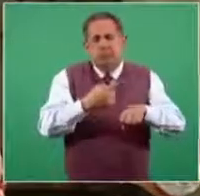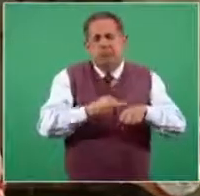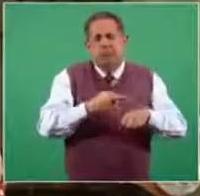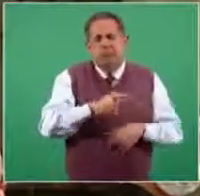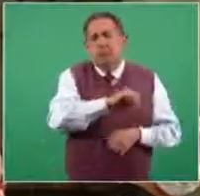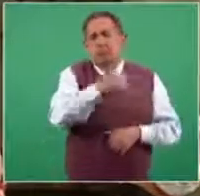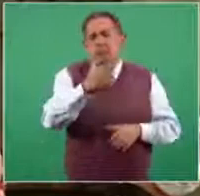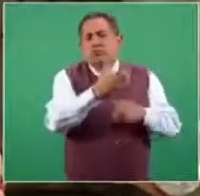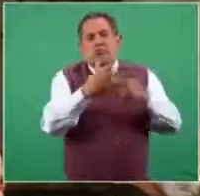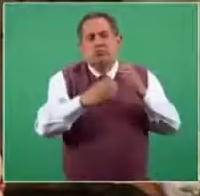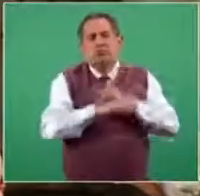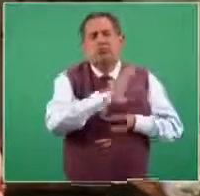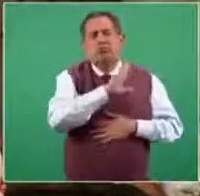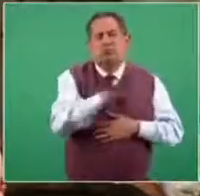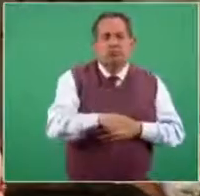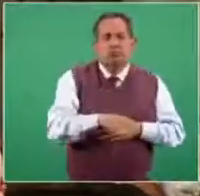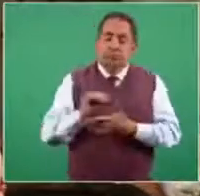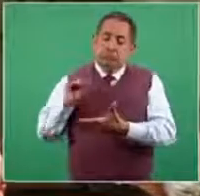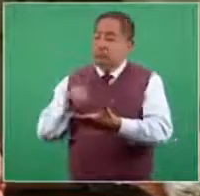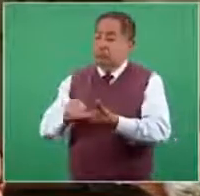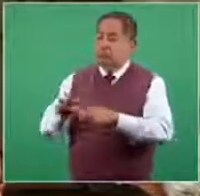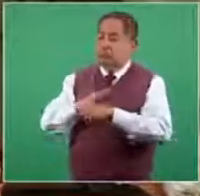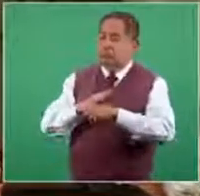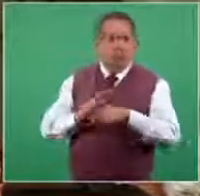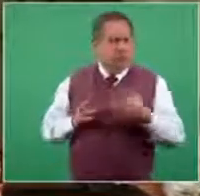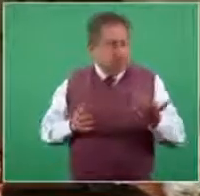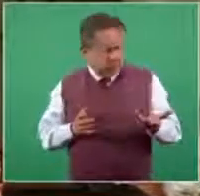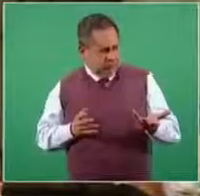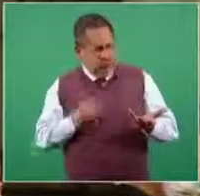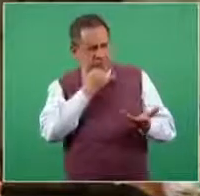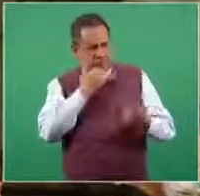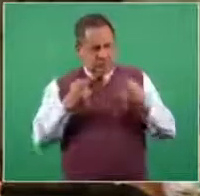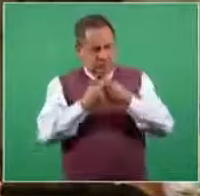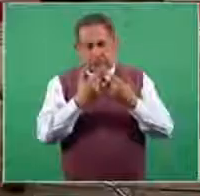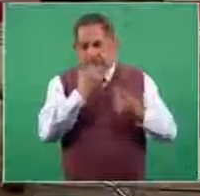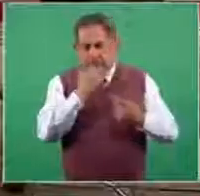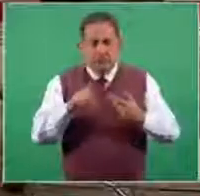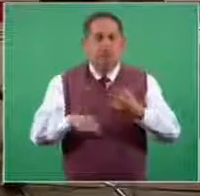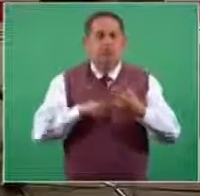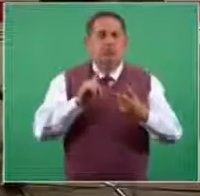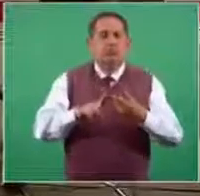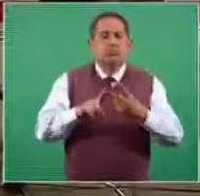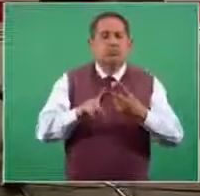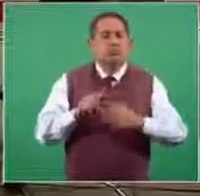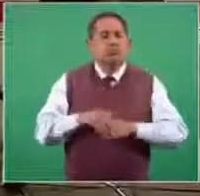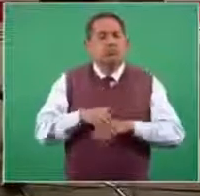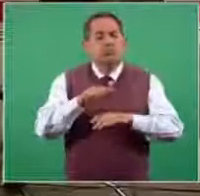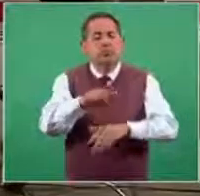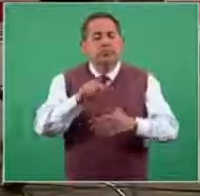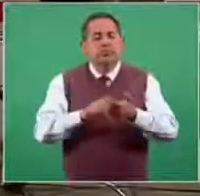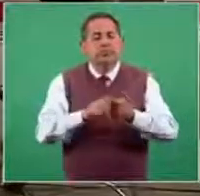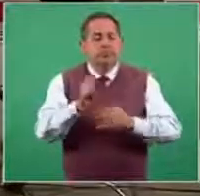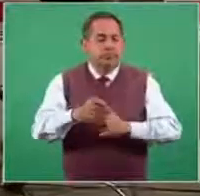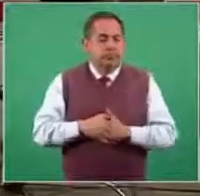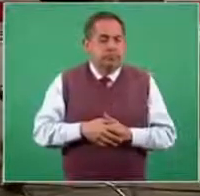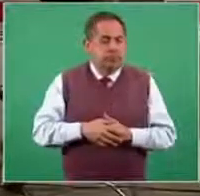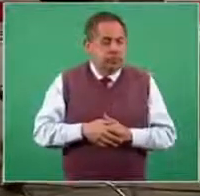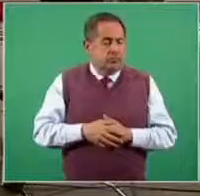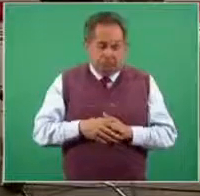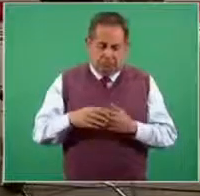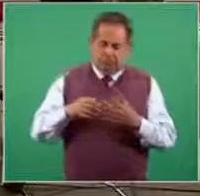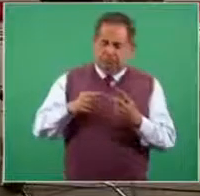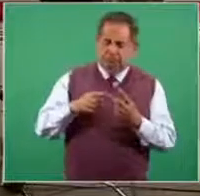se murió de COVID y se puede ver que mi familia no viene. Esa es una pregunta. La otra, respecto a que hay una